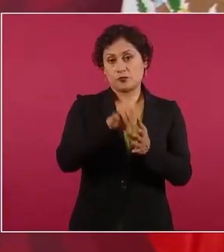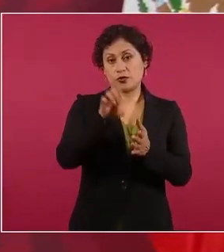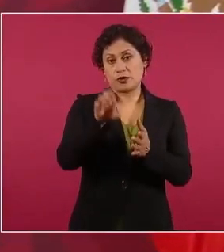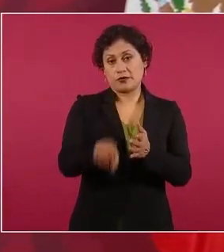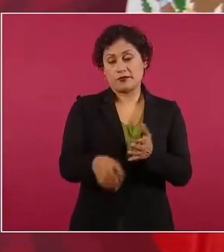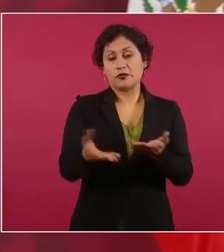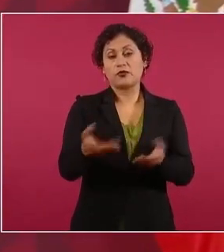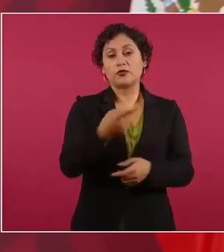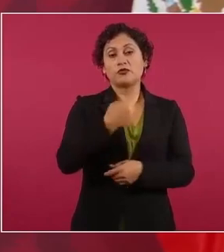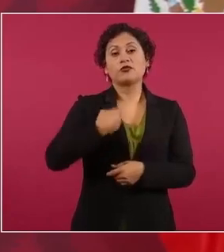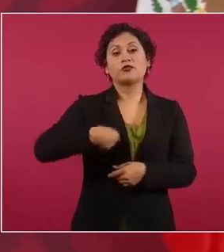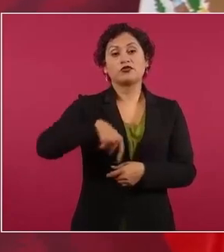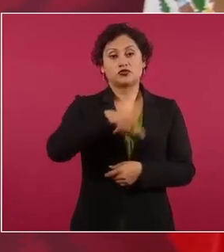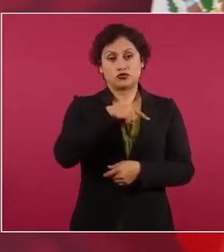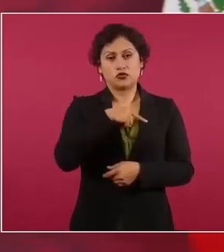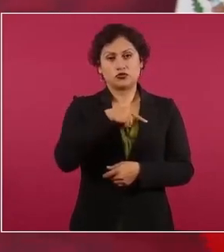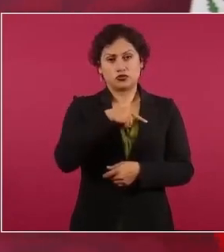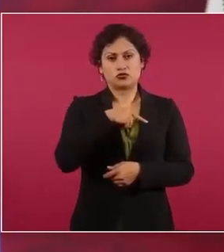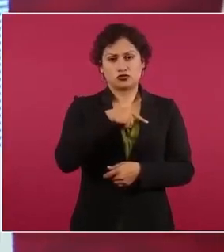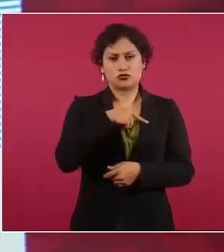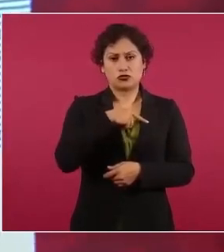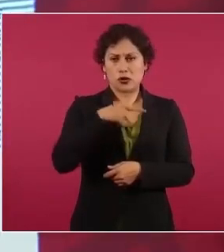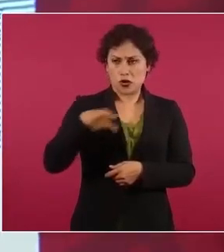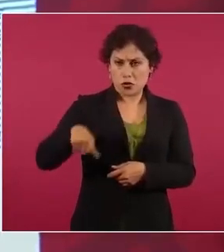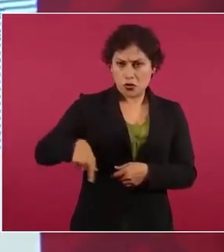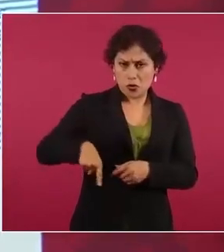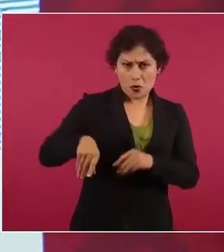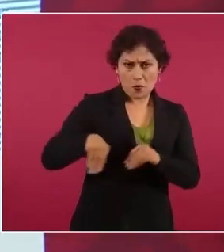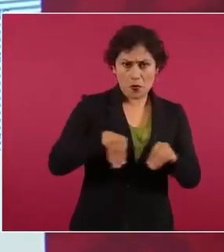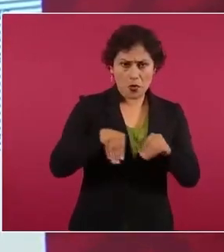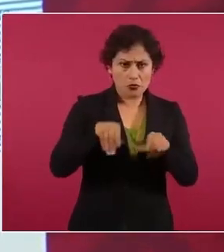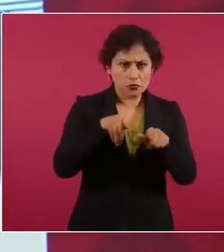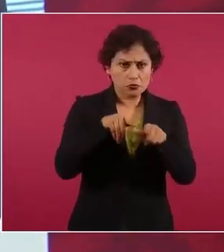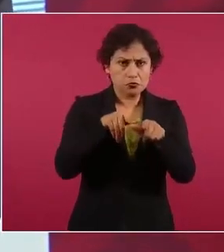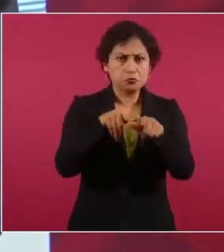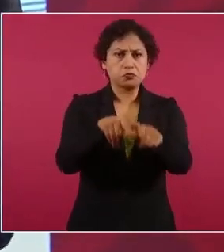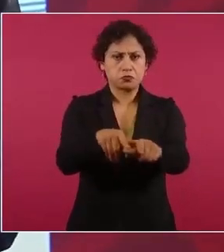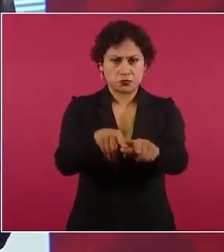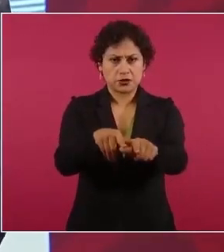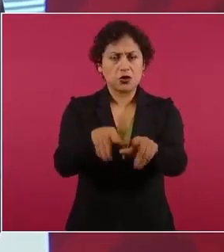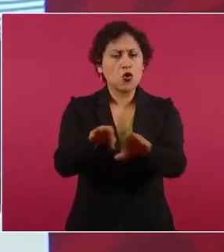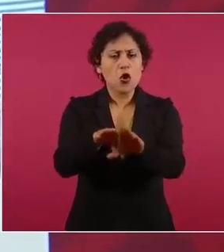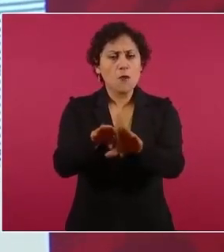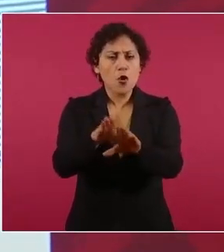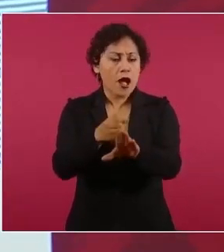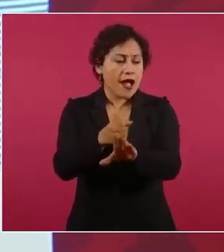la estrategia en atender las causas de la violencia